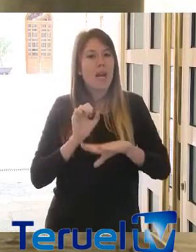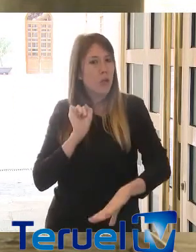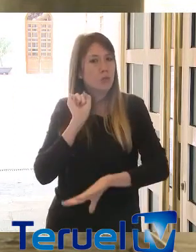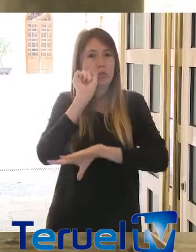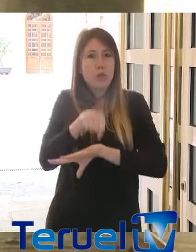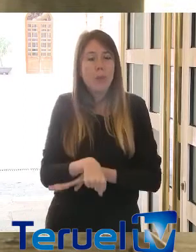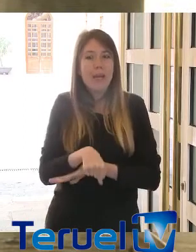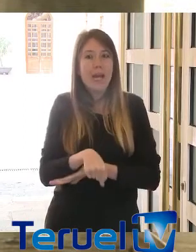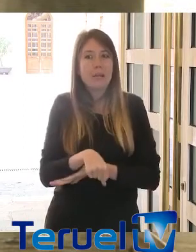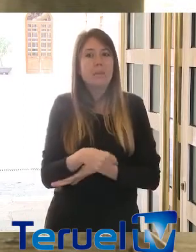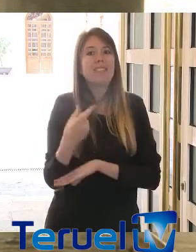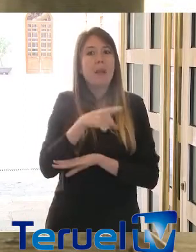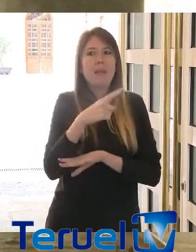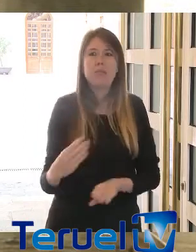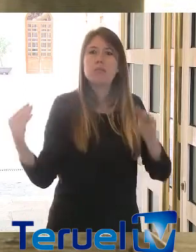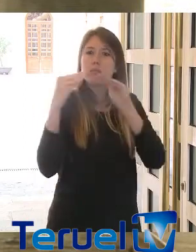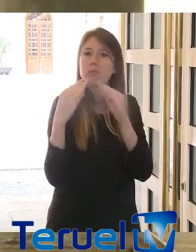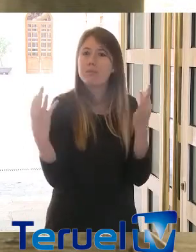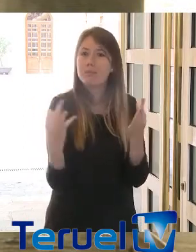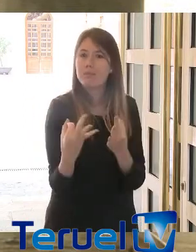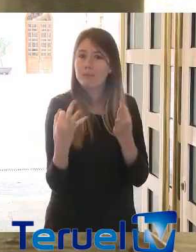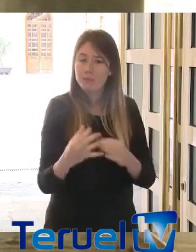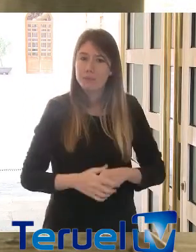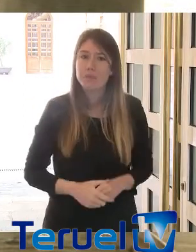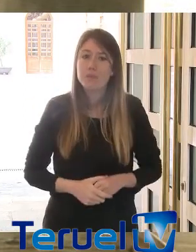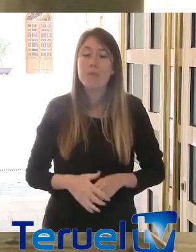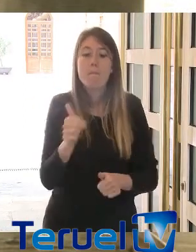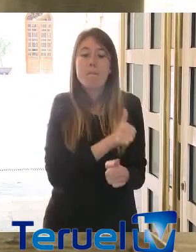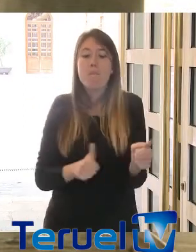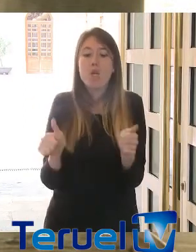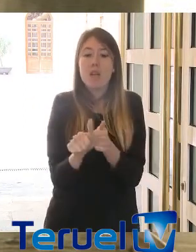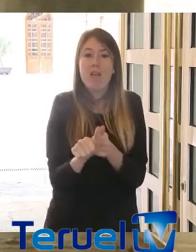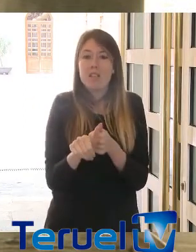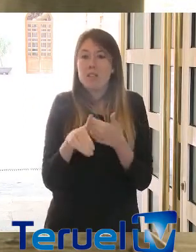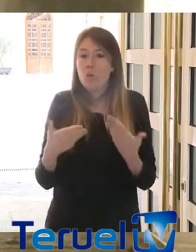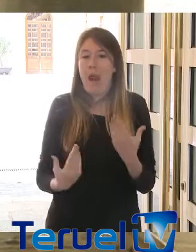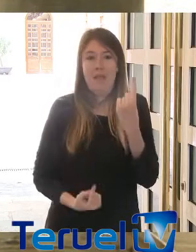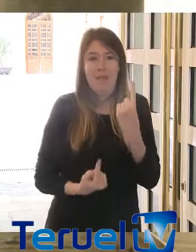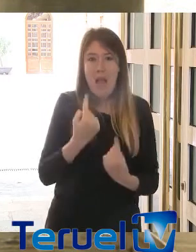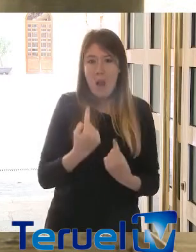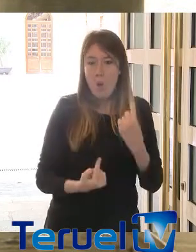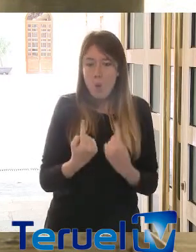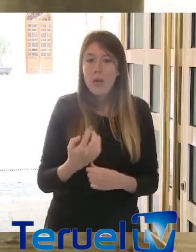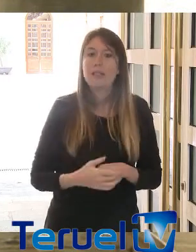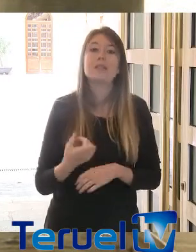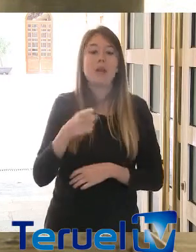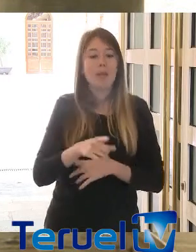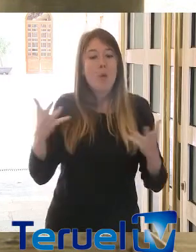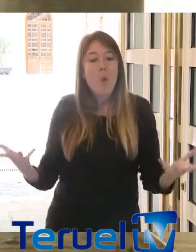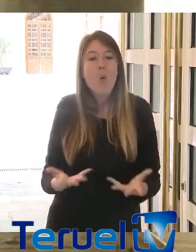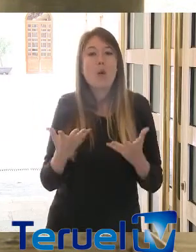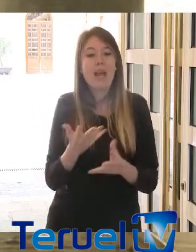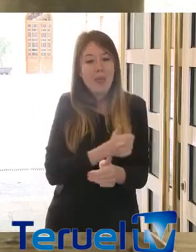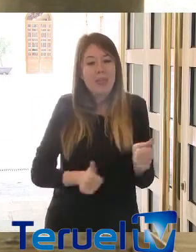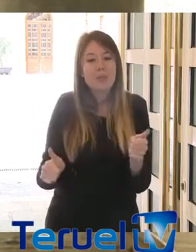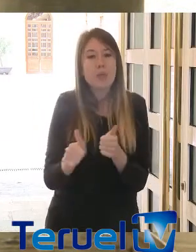Hay bastante coincidencia, además, en algunas de las prioridades, algunas de las urgencias que